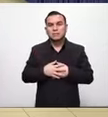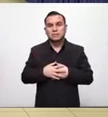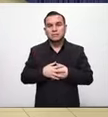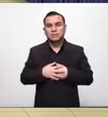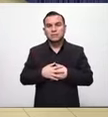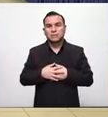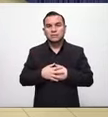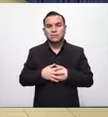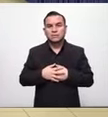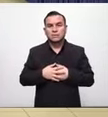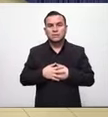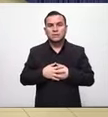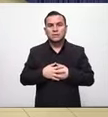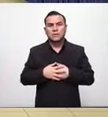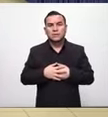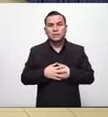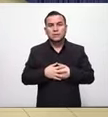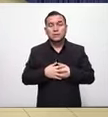vetar